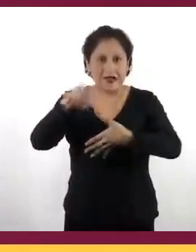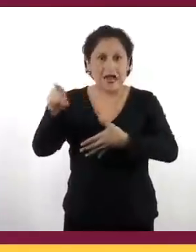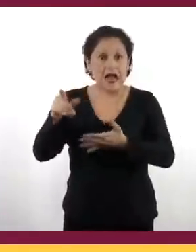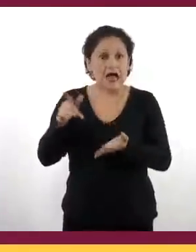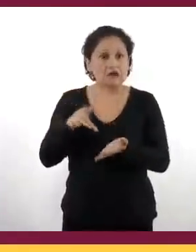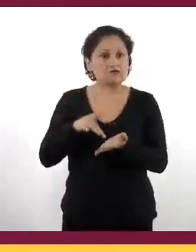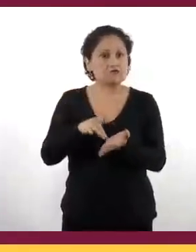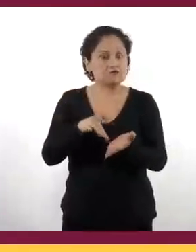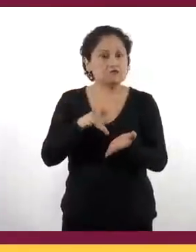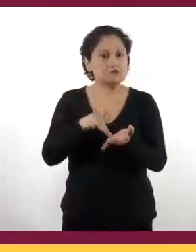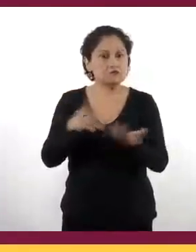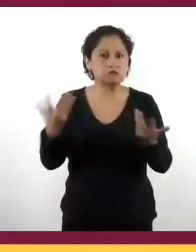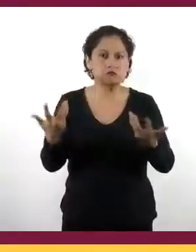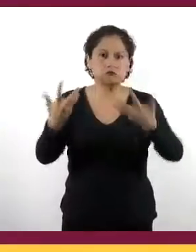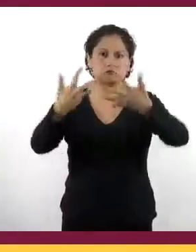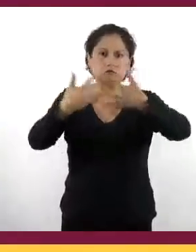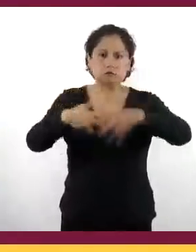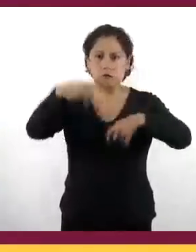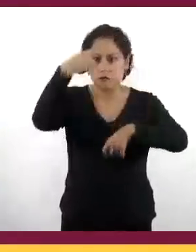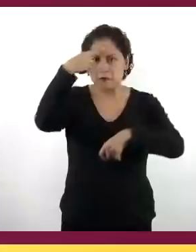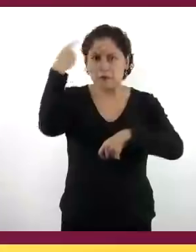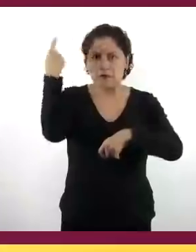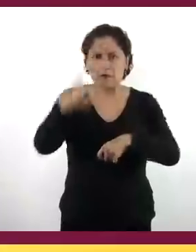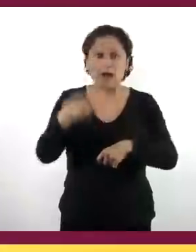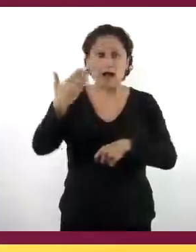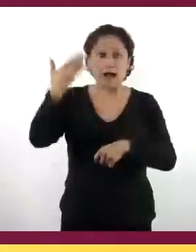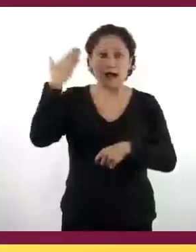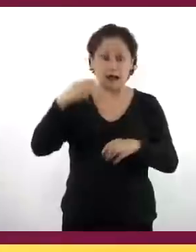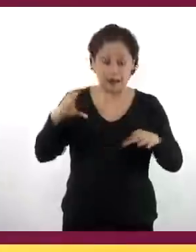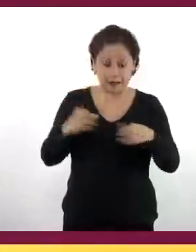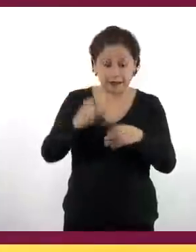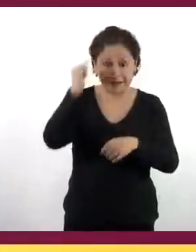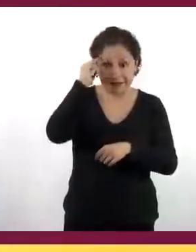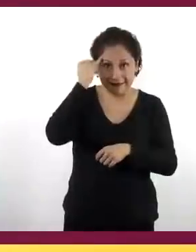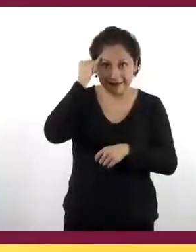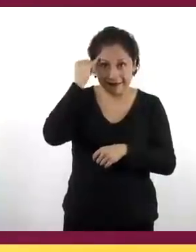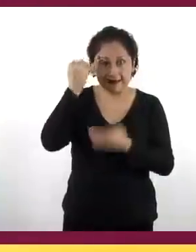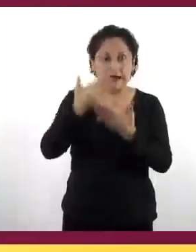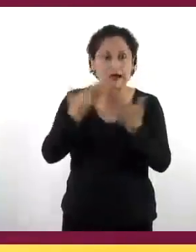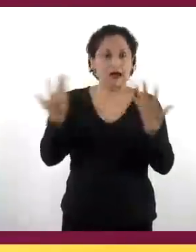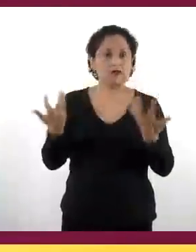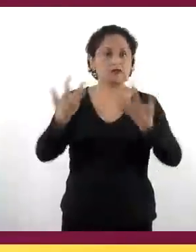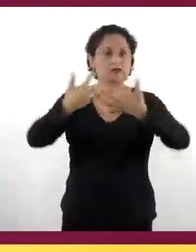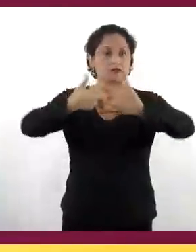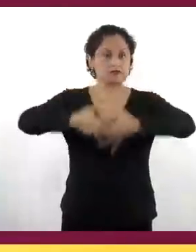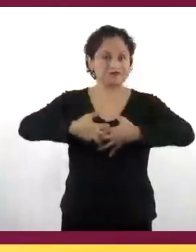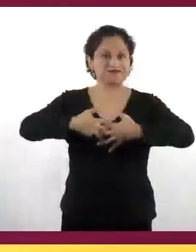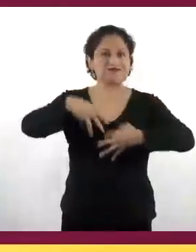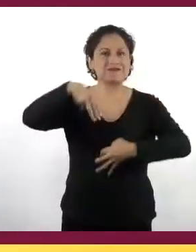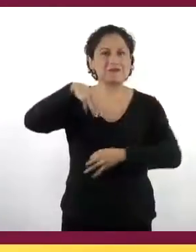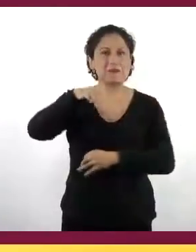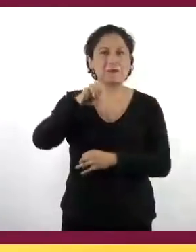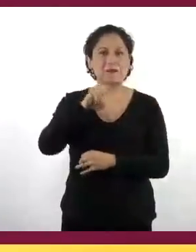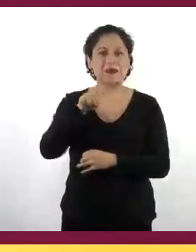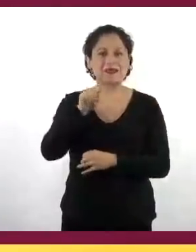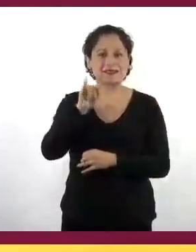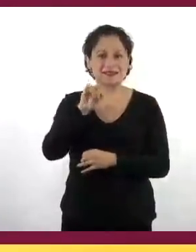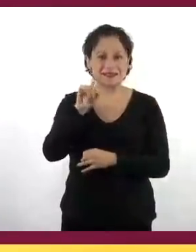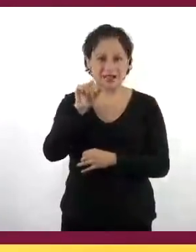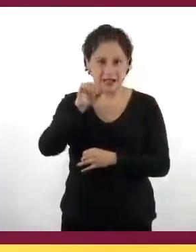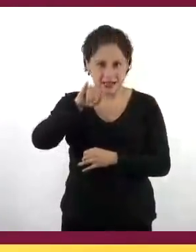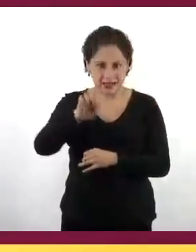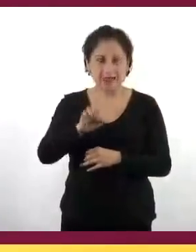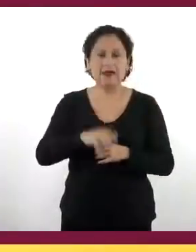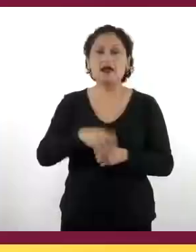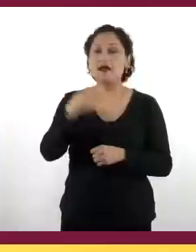aportaciones a la tradición de origen indígena. Muchas ideas surgen en torno al mestizaje. Sin embargo, también es